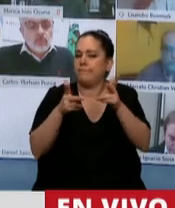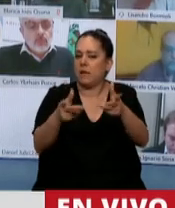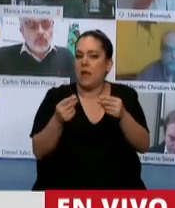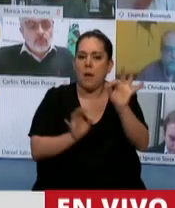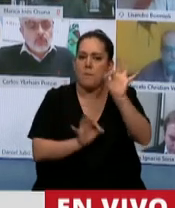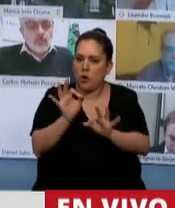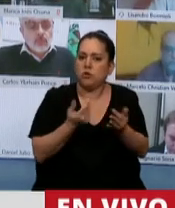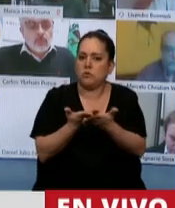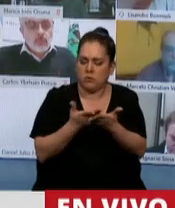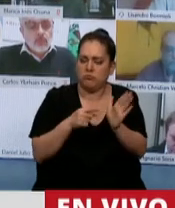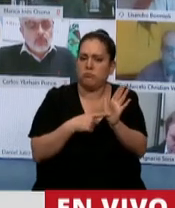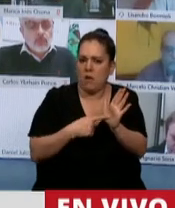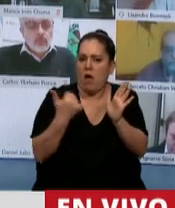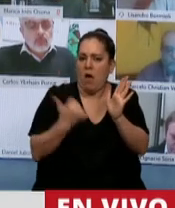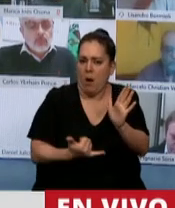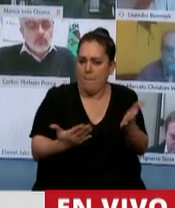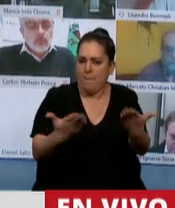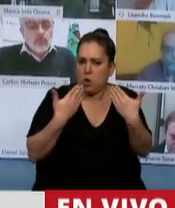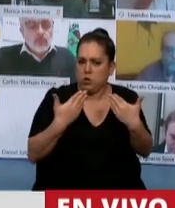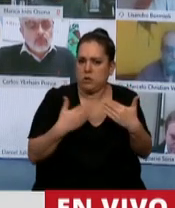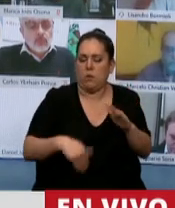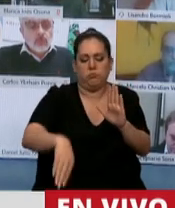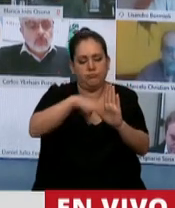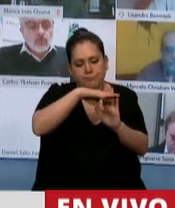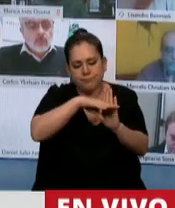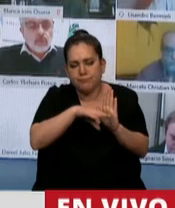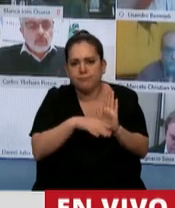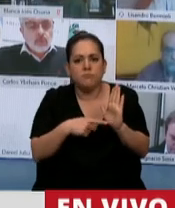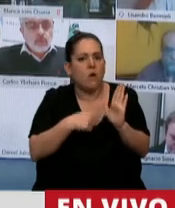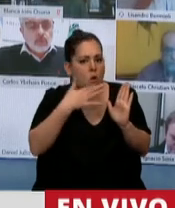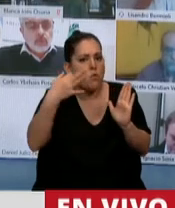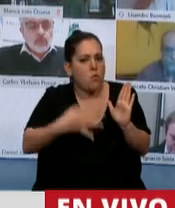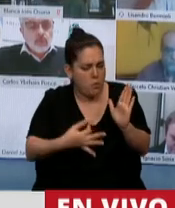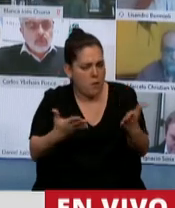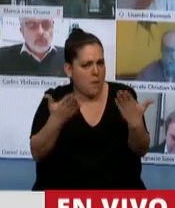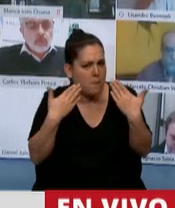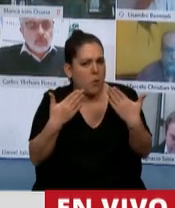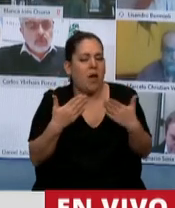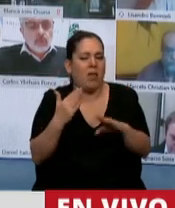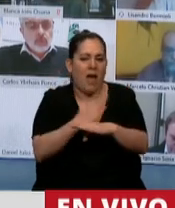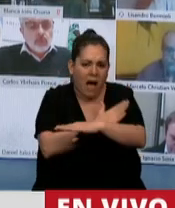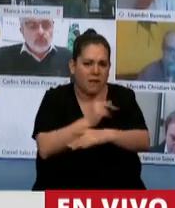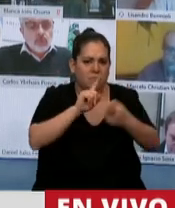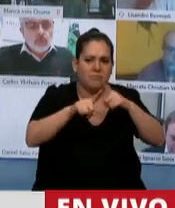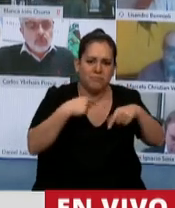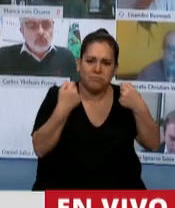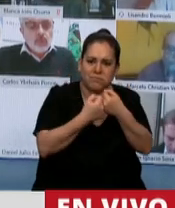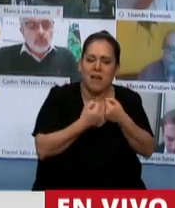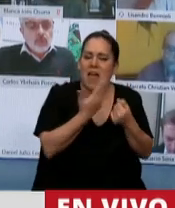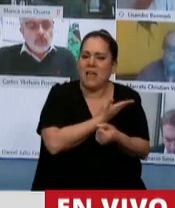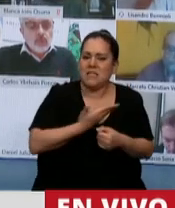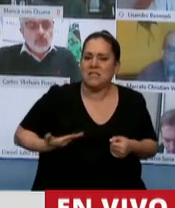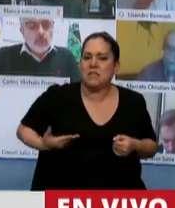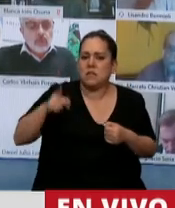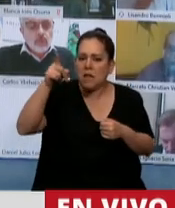de ley posible, con medidas que realmente son de efectivo cumplimiento, consensuadas. Hay un Estado que está